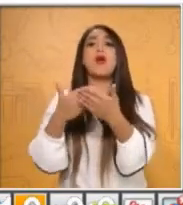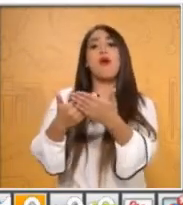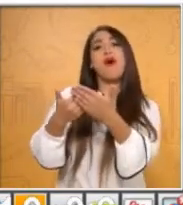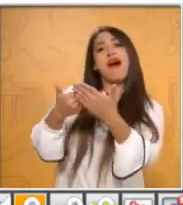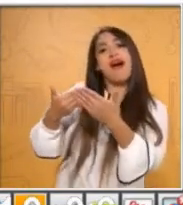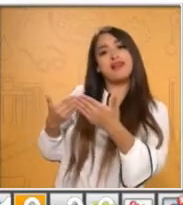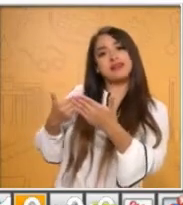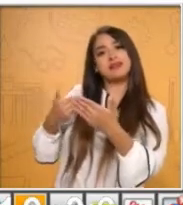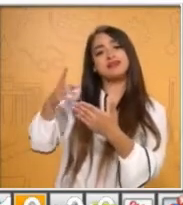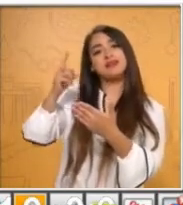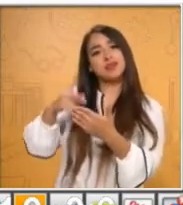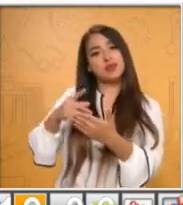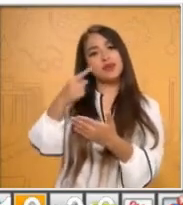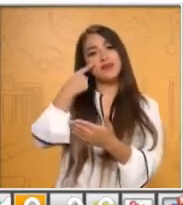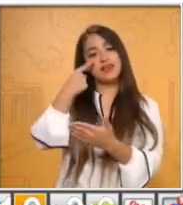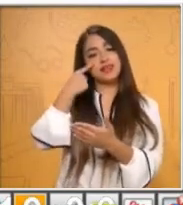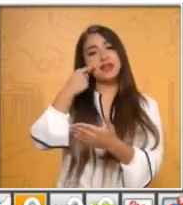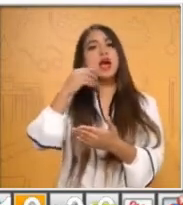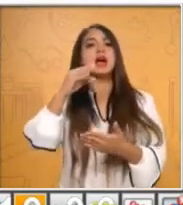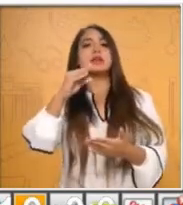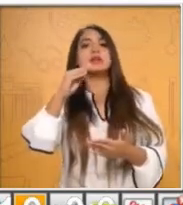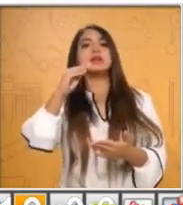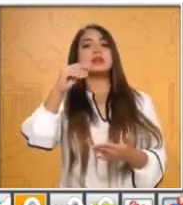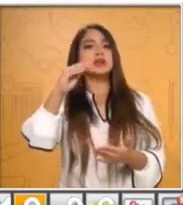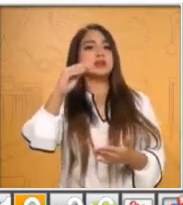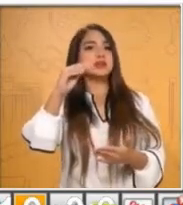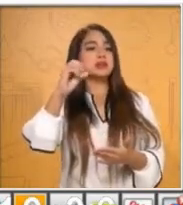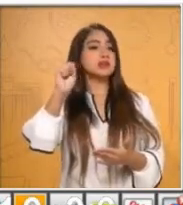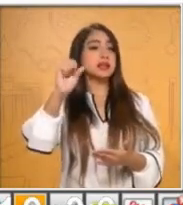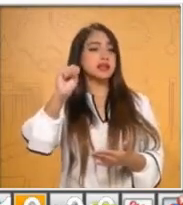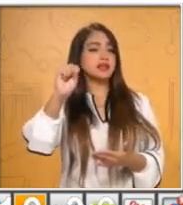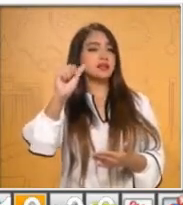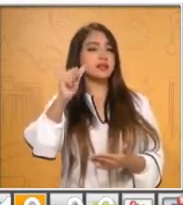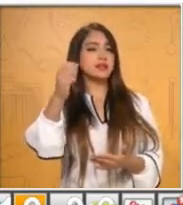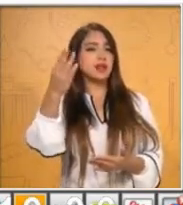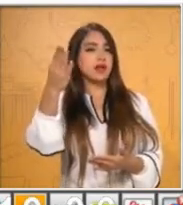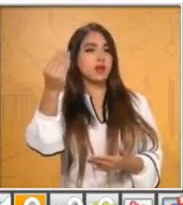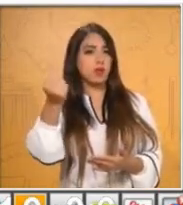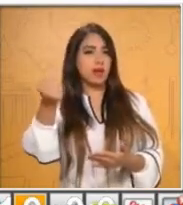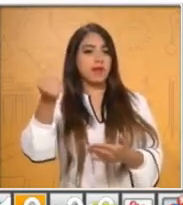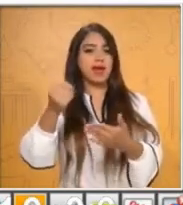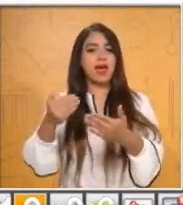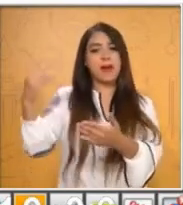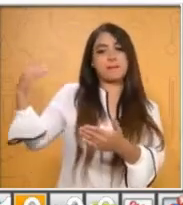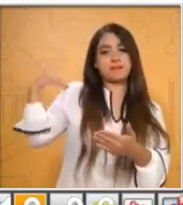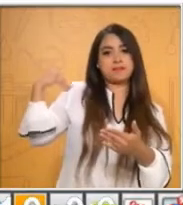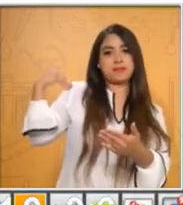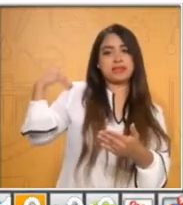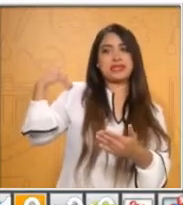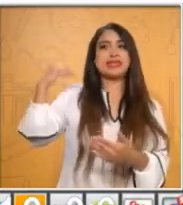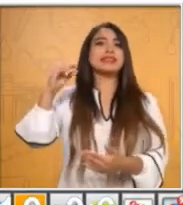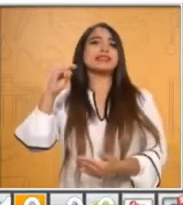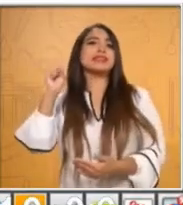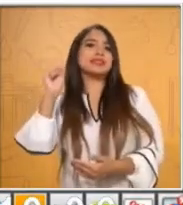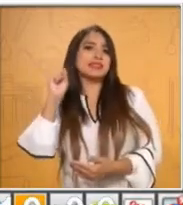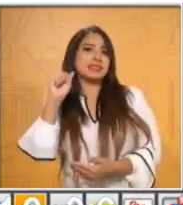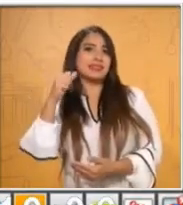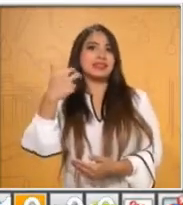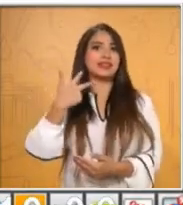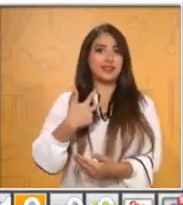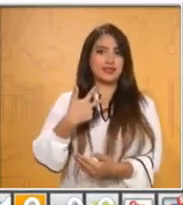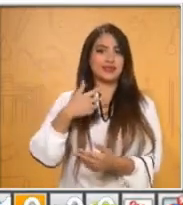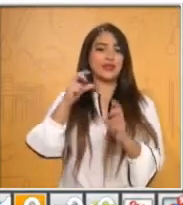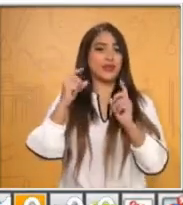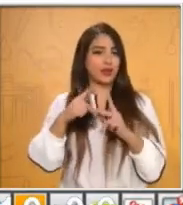vamos a ir manejando. Después de que decimos los números de uno en uno de manera descendiente y ascendiente,